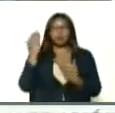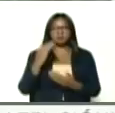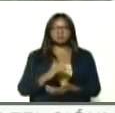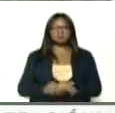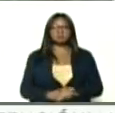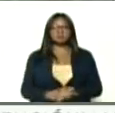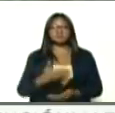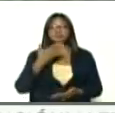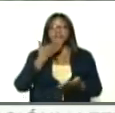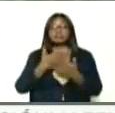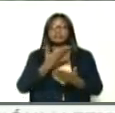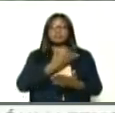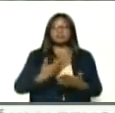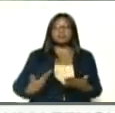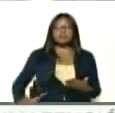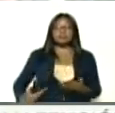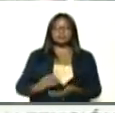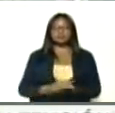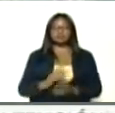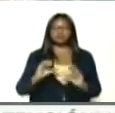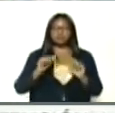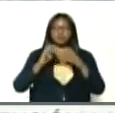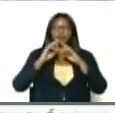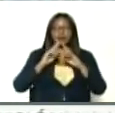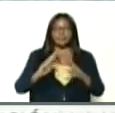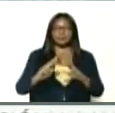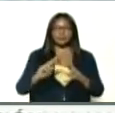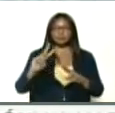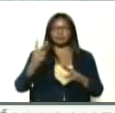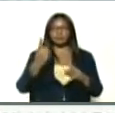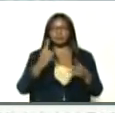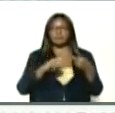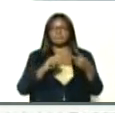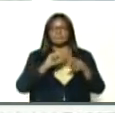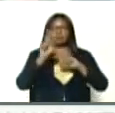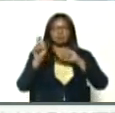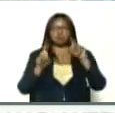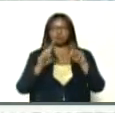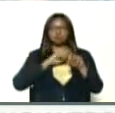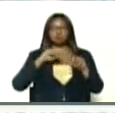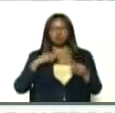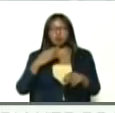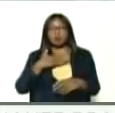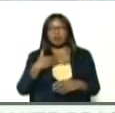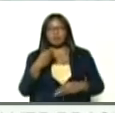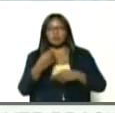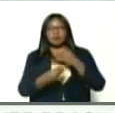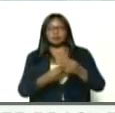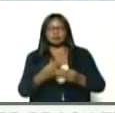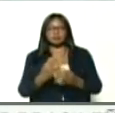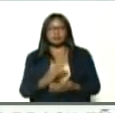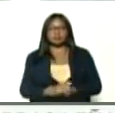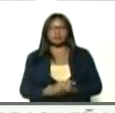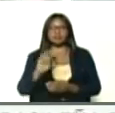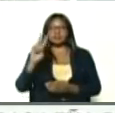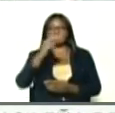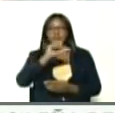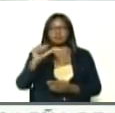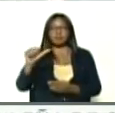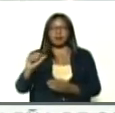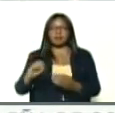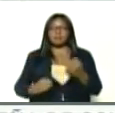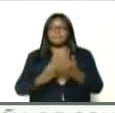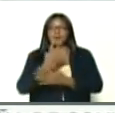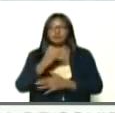Gracias presidente, bueno, comienzo respondiendo a la segunda pregunta, nosotros aspiramos, que la segunda semana de mayo, pueda